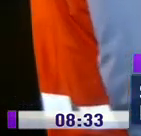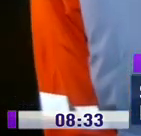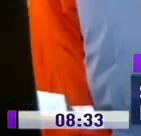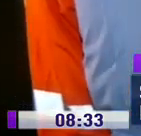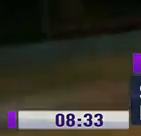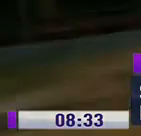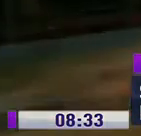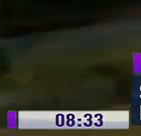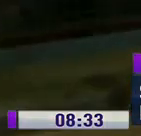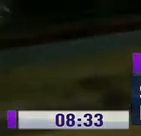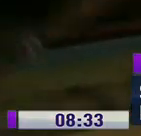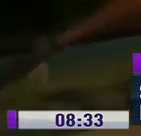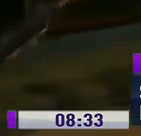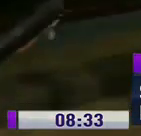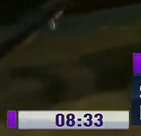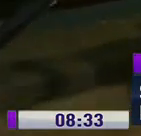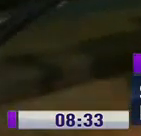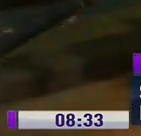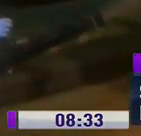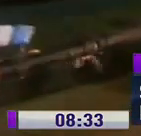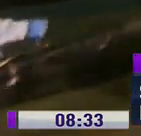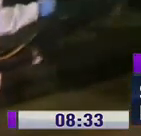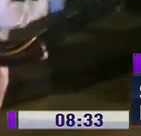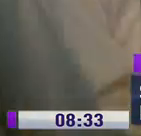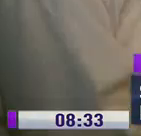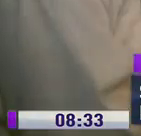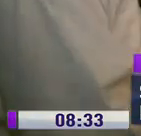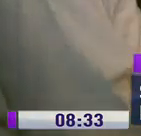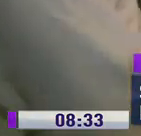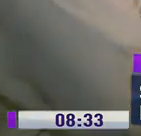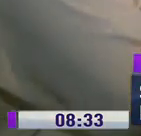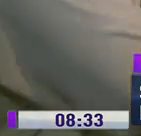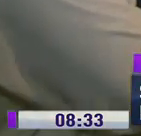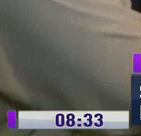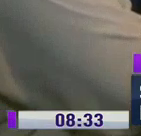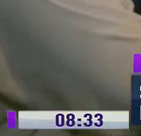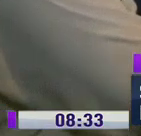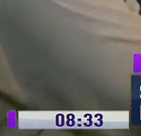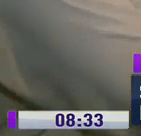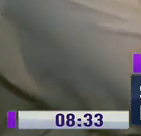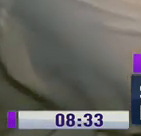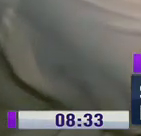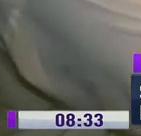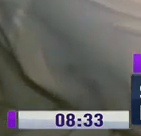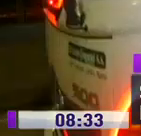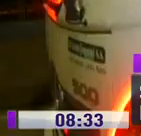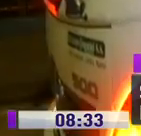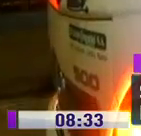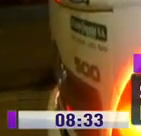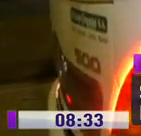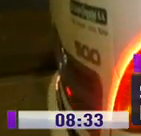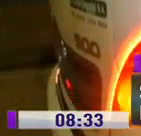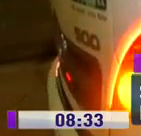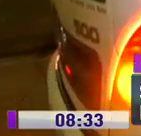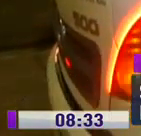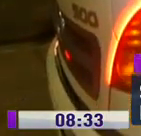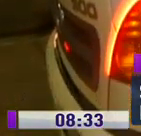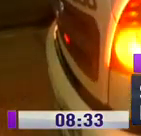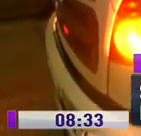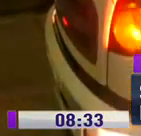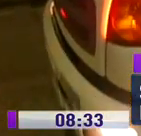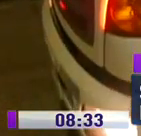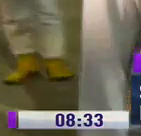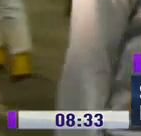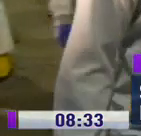medidas necesarias, como desinfección de los convoy en cada peaje, sitios de descanso para los conductores y ayudantes, estaciones de servicio y